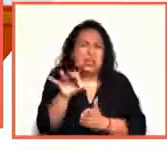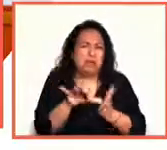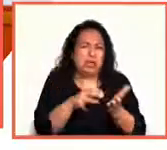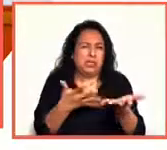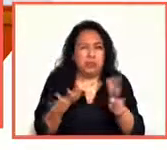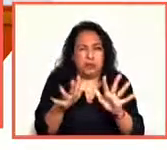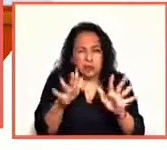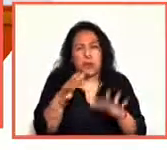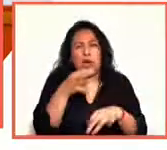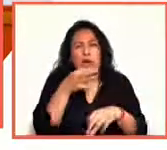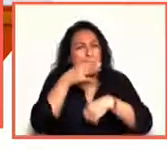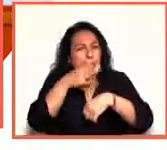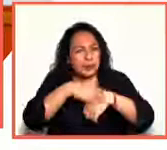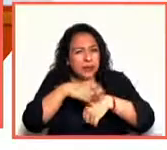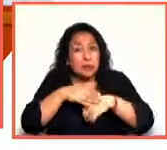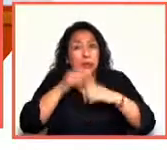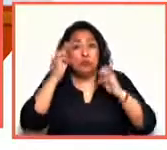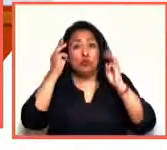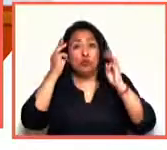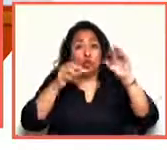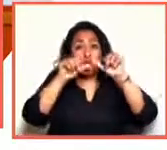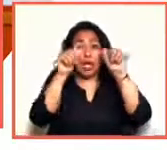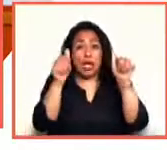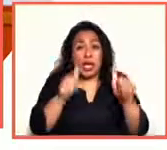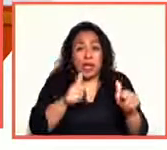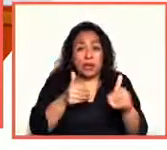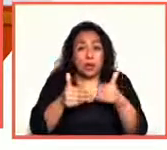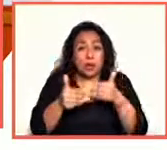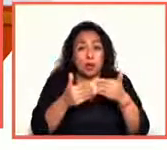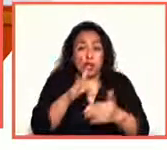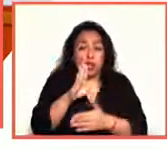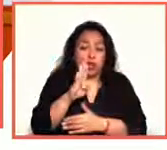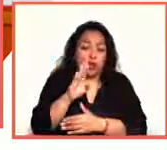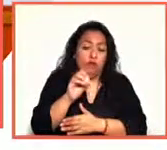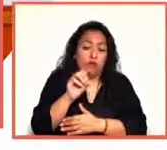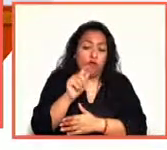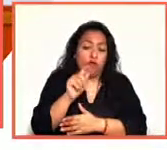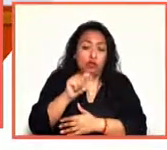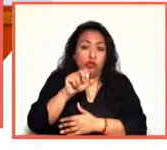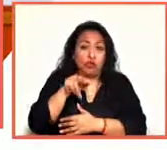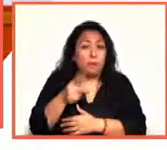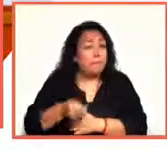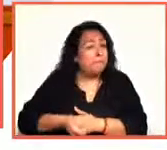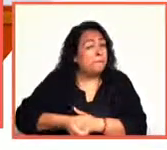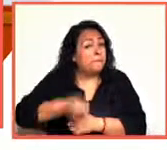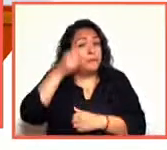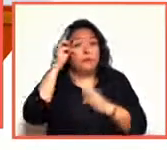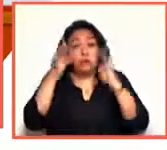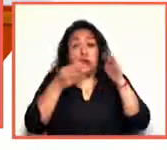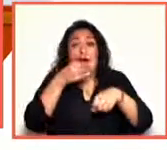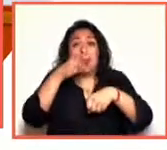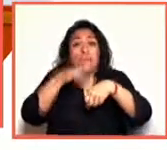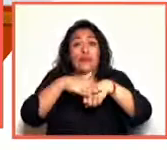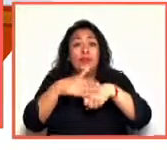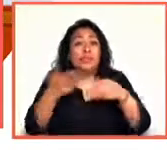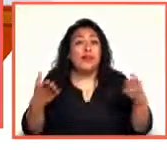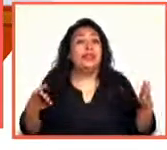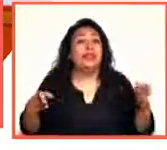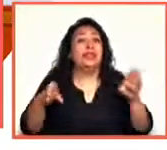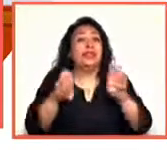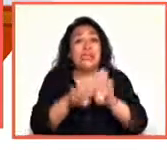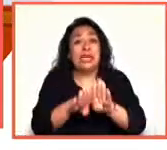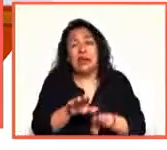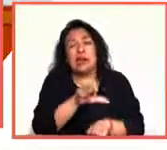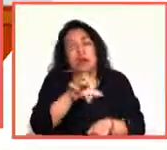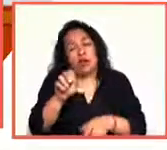dábamos a conocer que el Museo de Arte Moderno de Boston era el primer museo que había anunciado su cierre debido a la